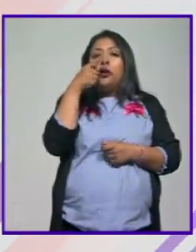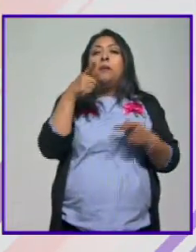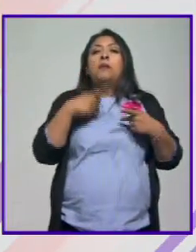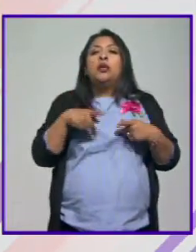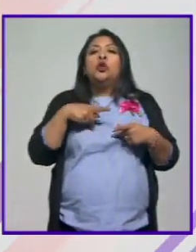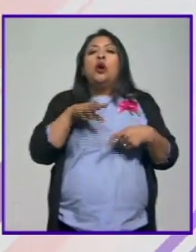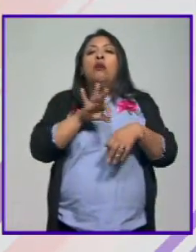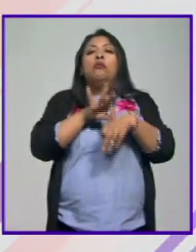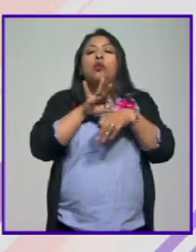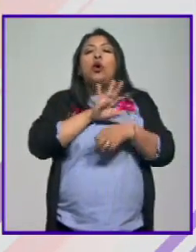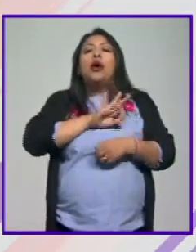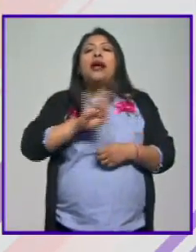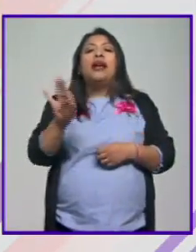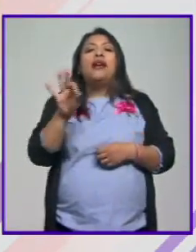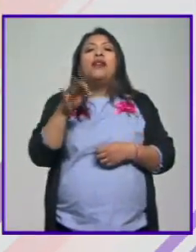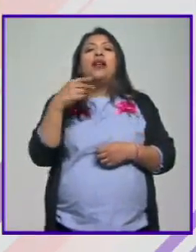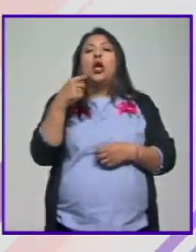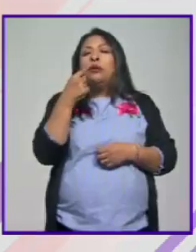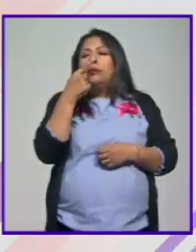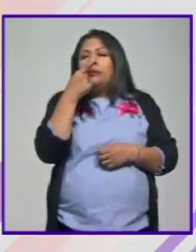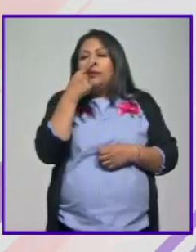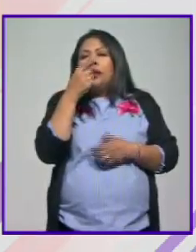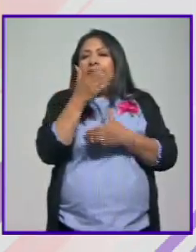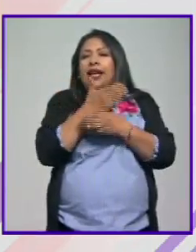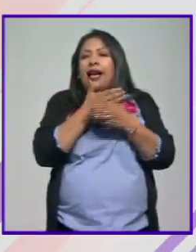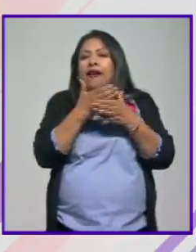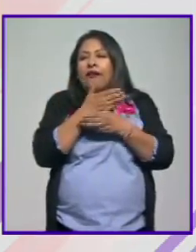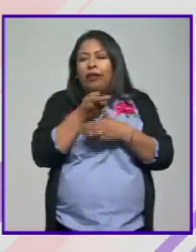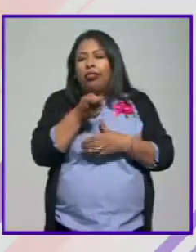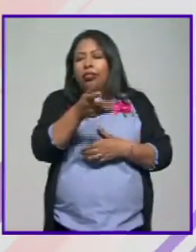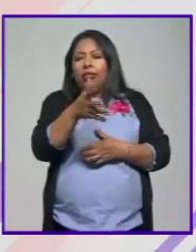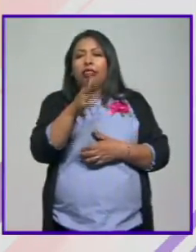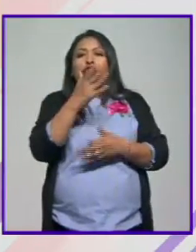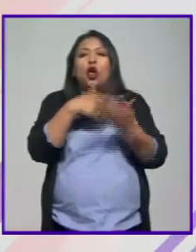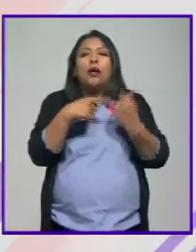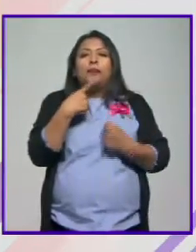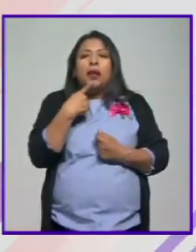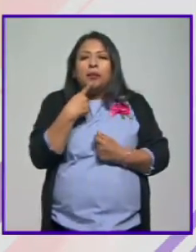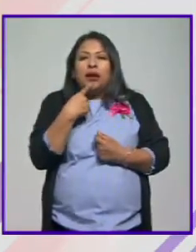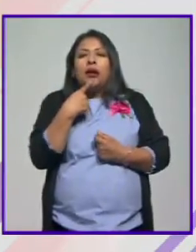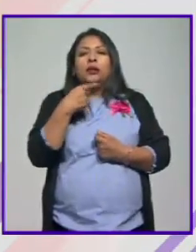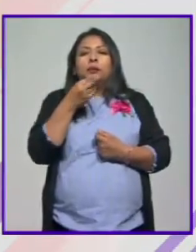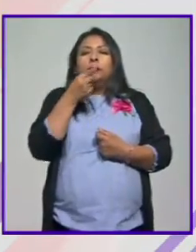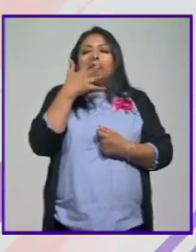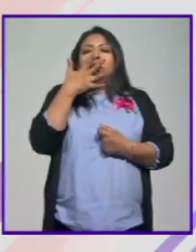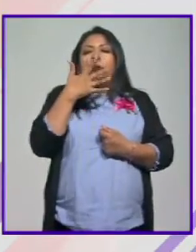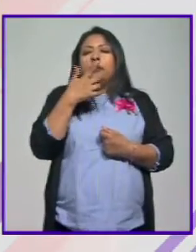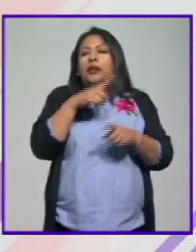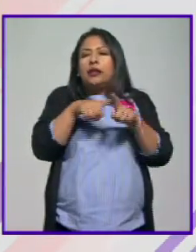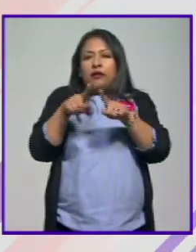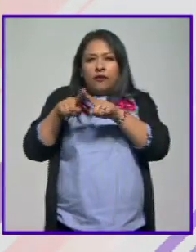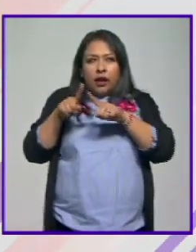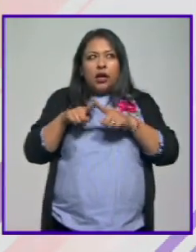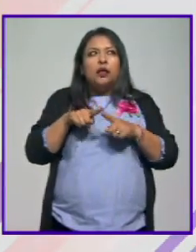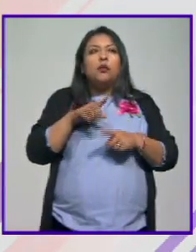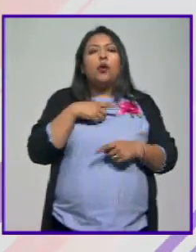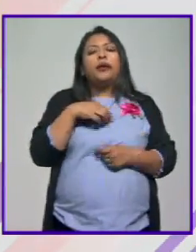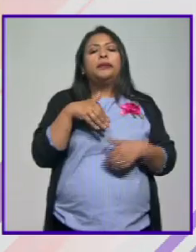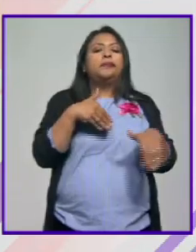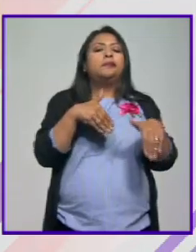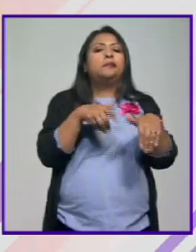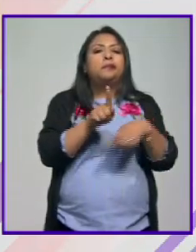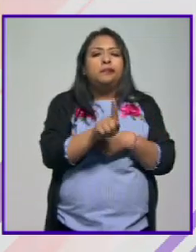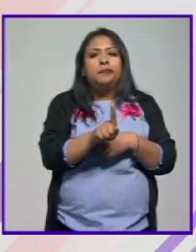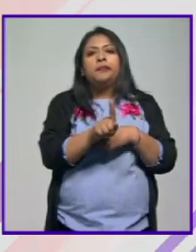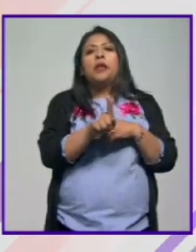gente va a poder vivir lo que le llamamos la nariz del café es decir todos los sabores que tiene todos los aromas que tiene entonces tú vas a poder caminar